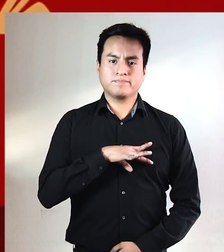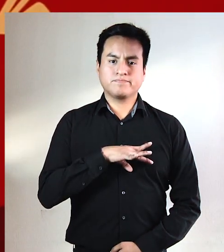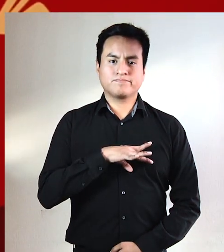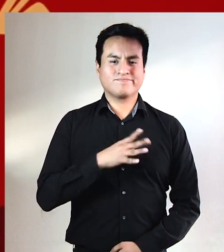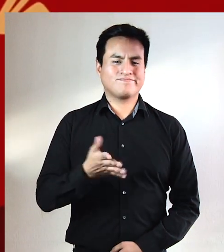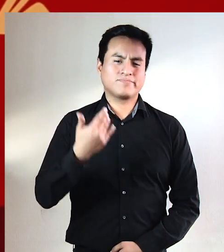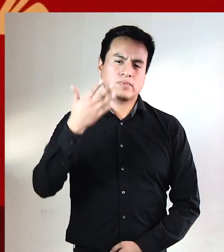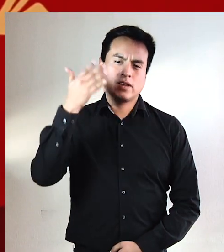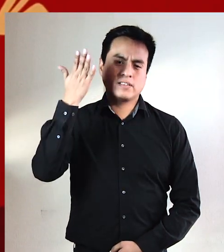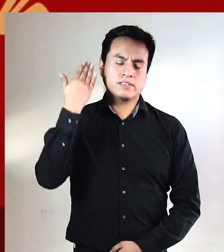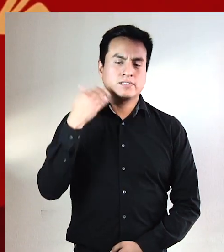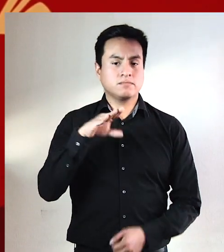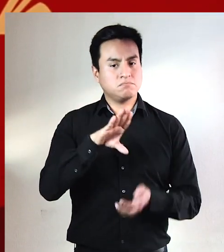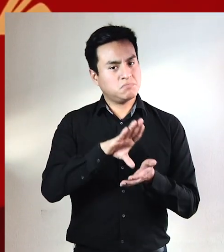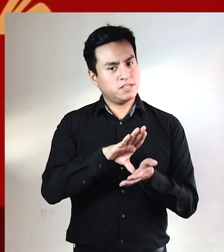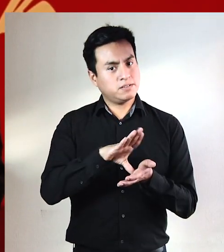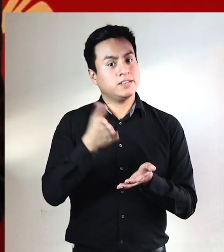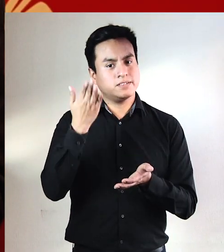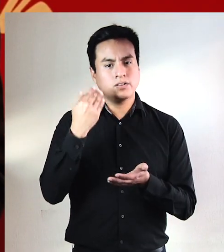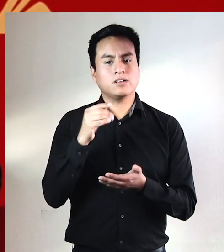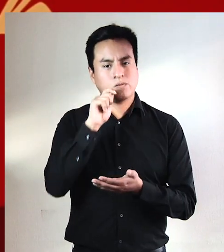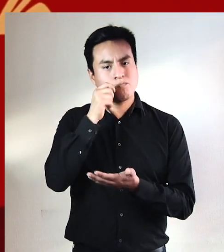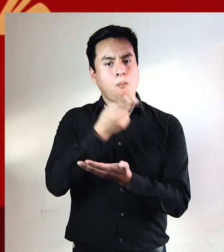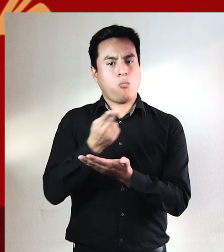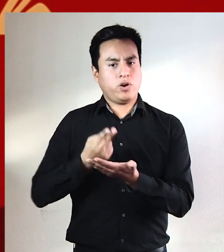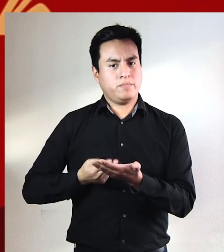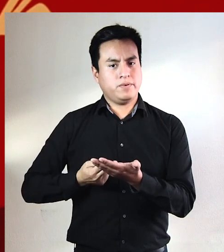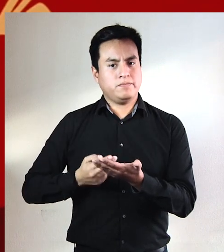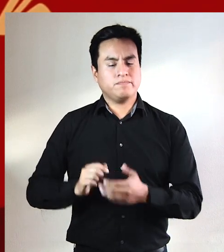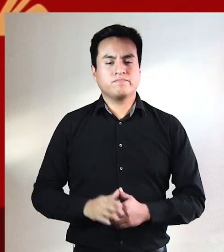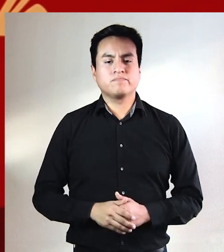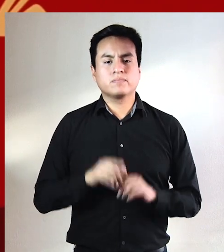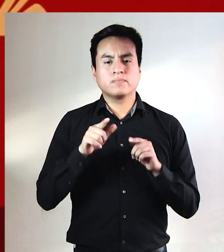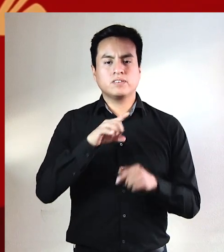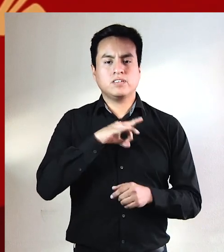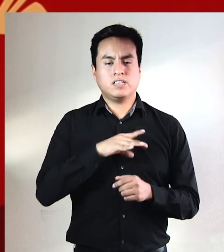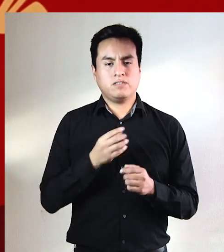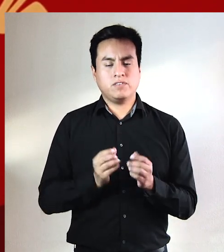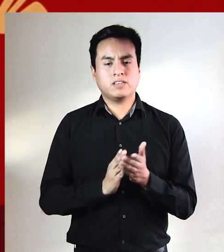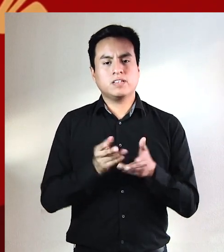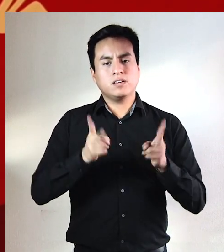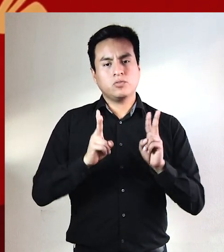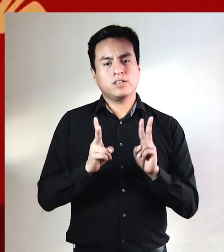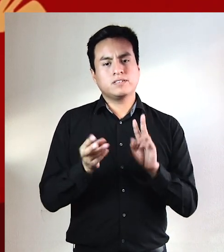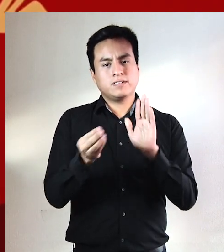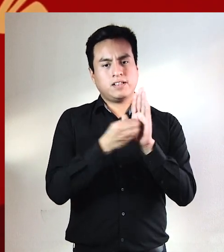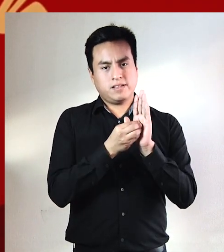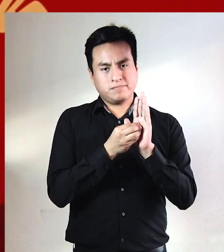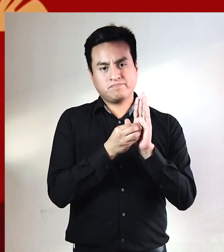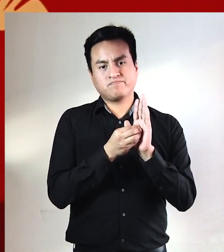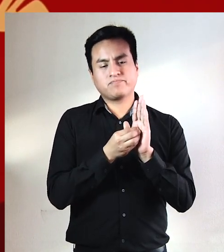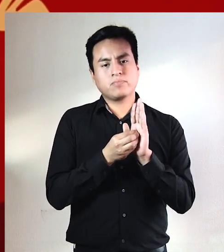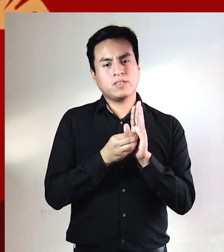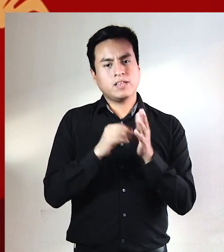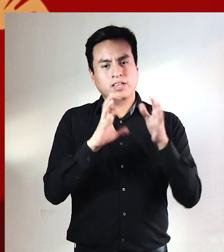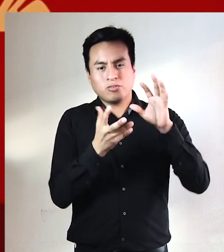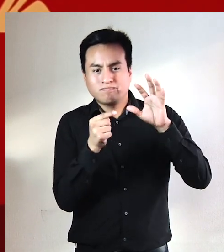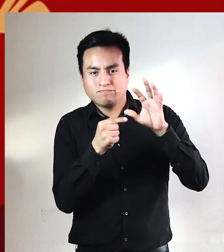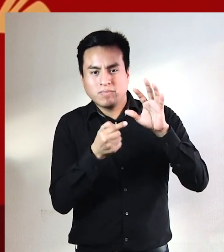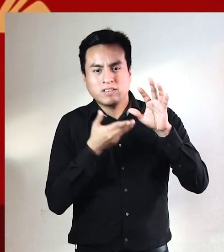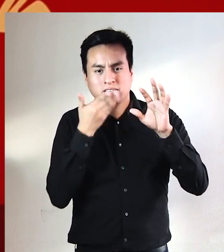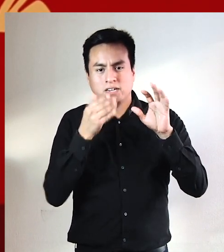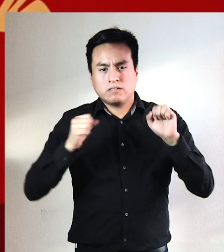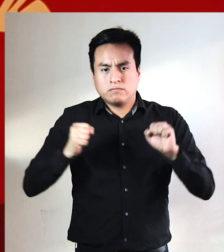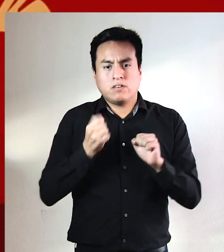Chile, mucho antes de ser un país, fue un poema. Es el Chile fértil provincia señalada en la